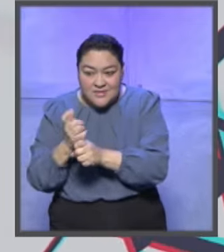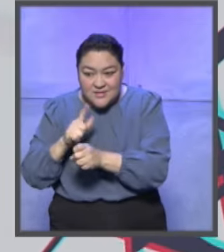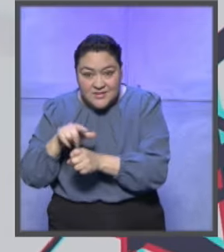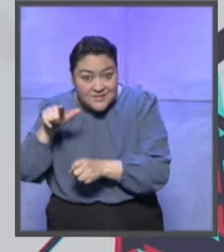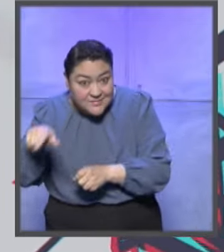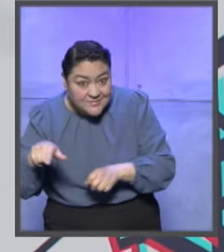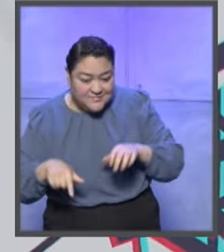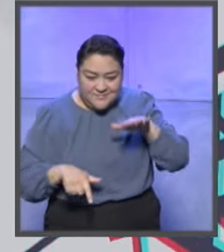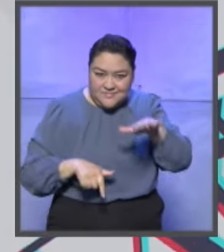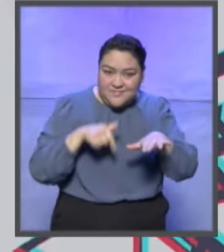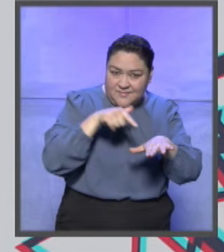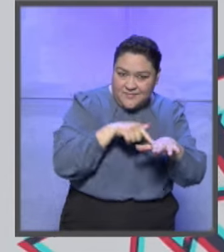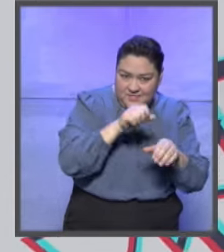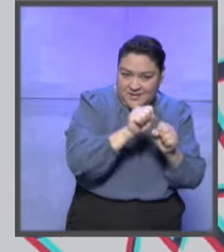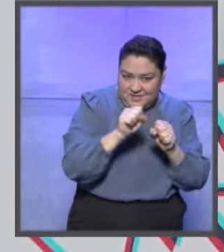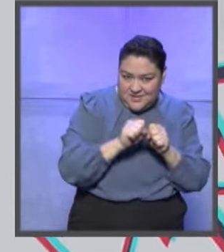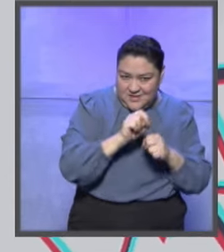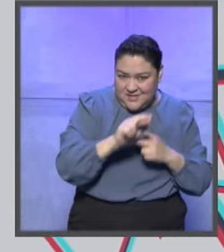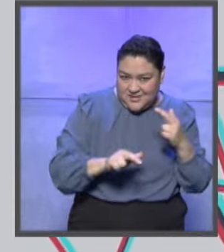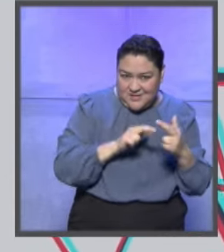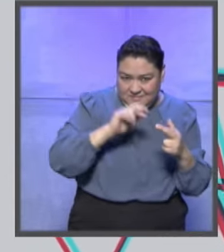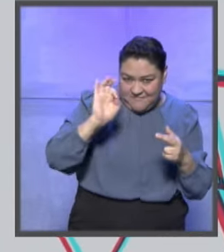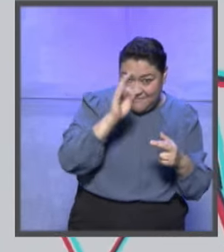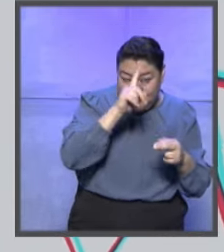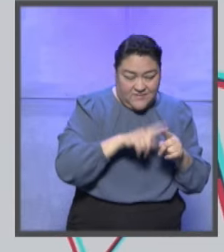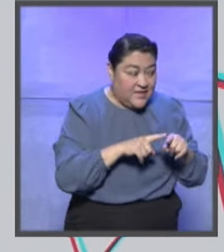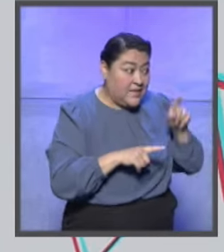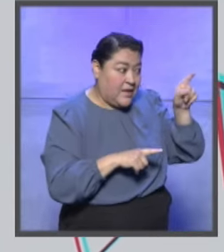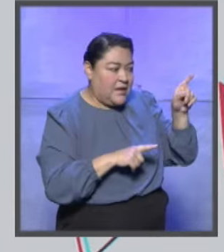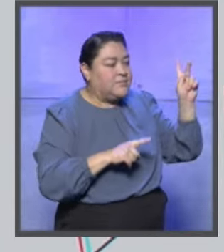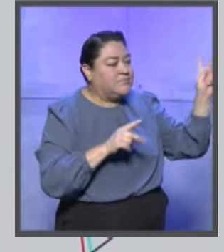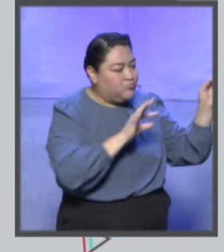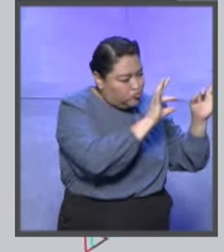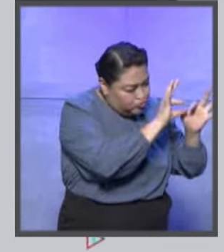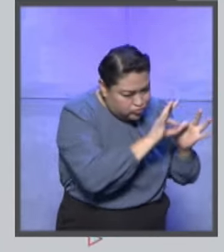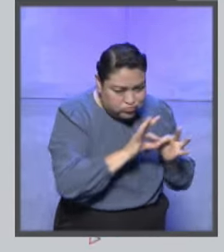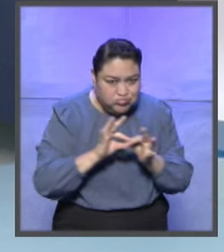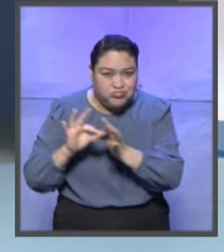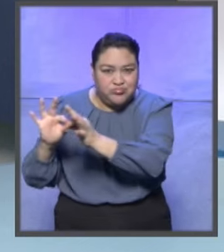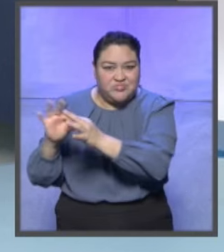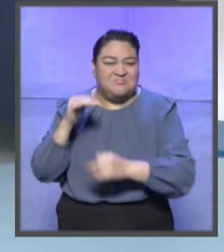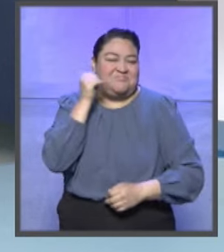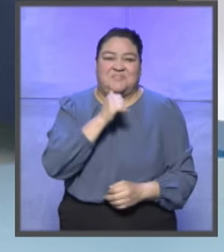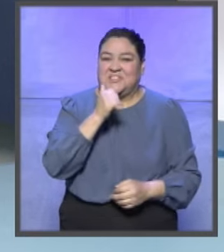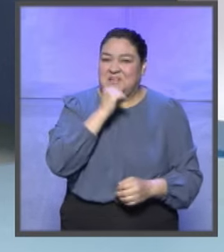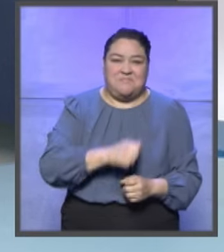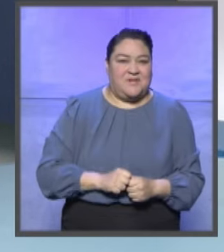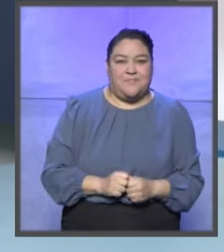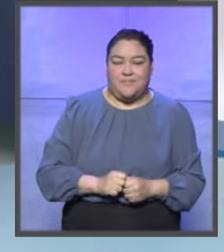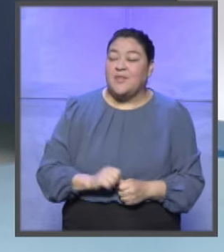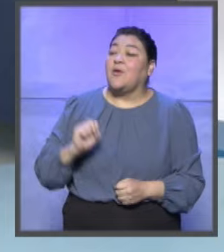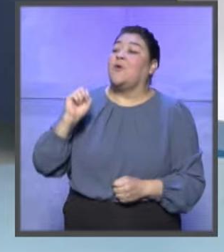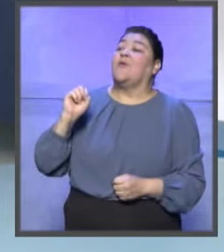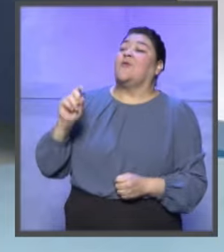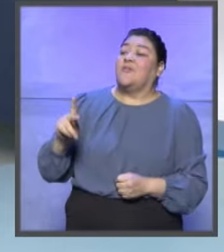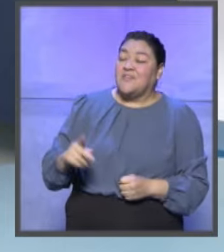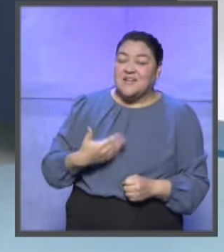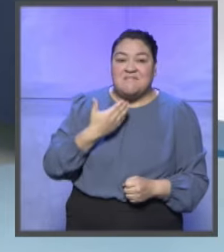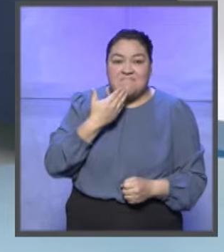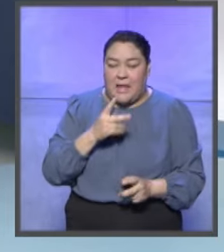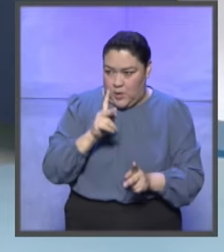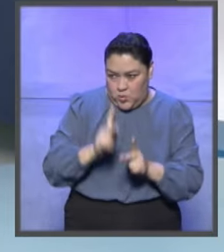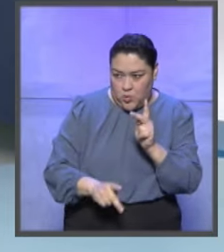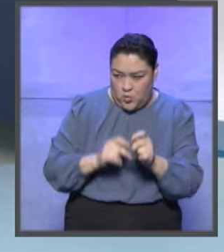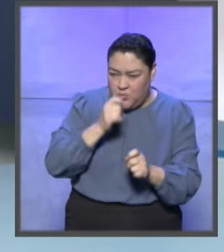cantidad de asuntos se resuelven con una justicia homologada. Muy bien. Y bueno, antes de despedir este bloque, entonces, pues esta circunscripción